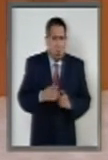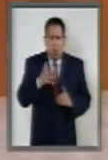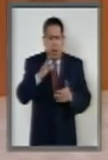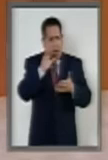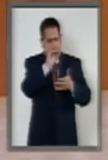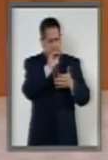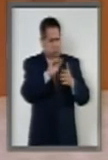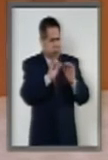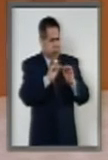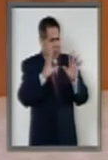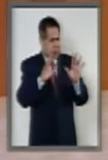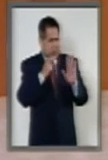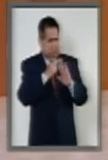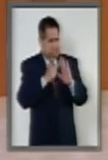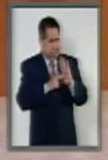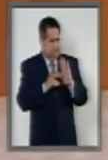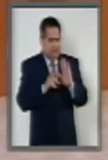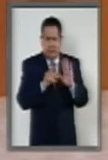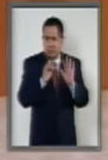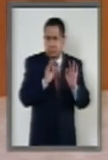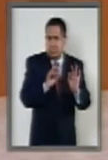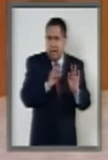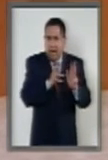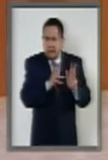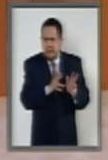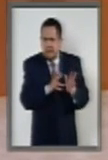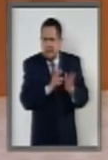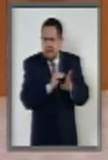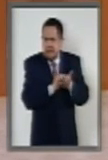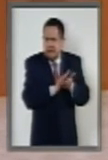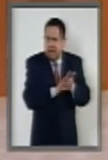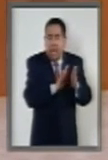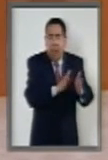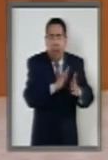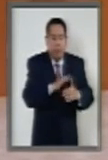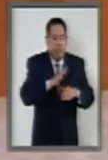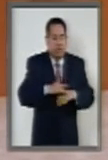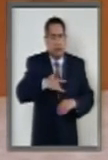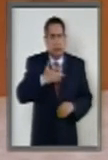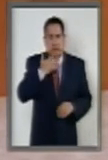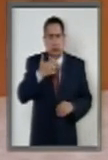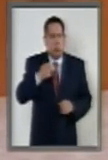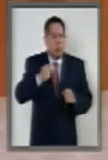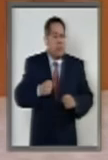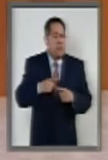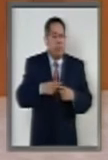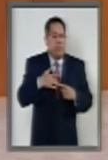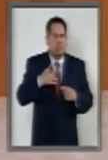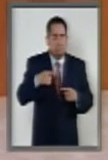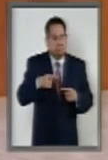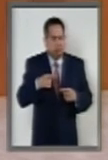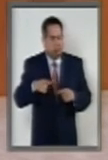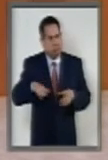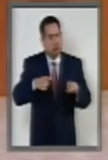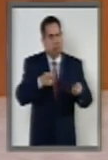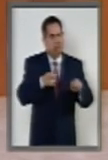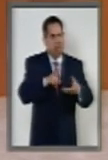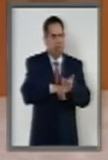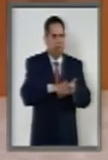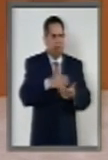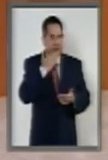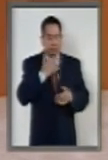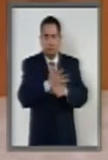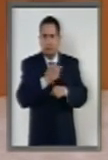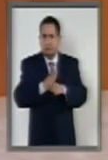sido muy importante sostenerlos porque le dan mayor certidumbre, estabilidad, gobernabilidad